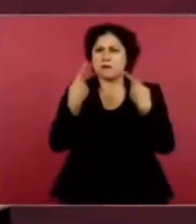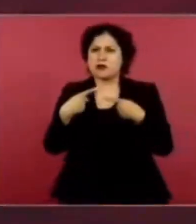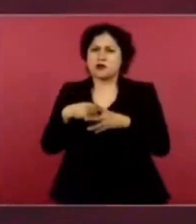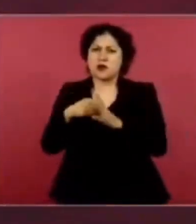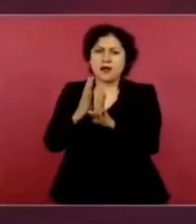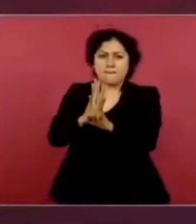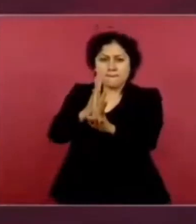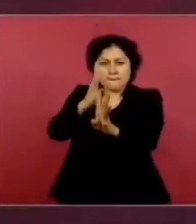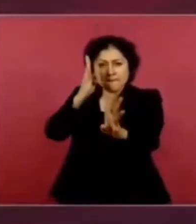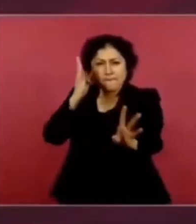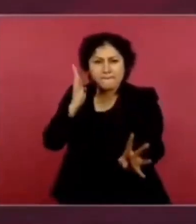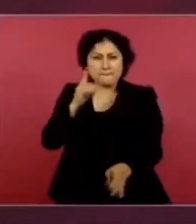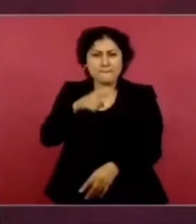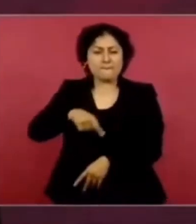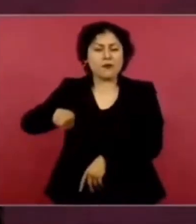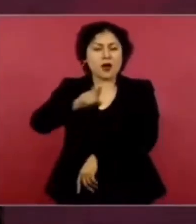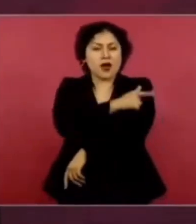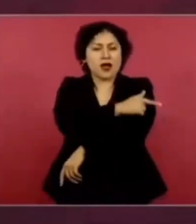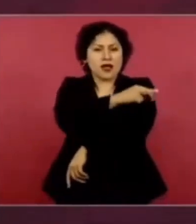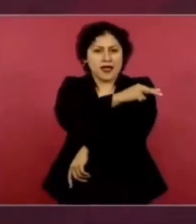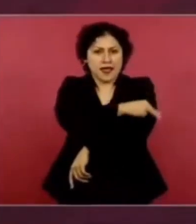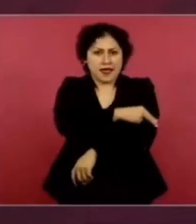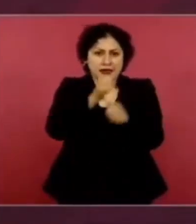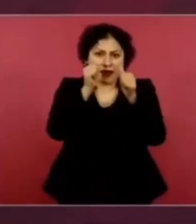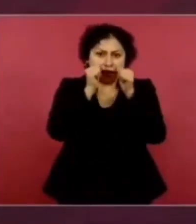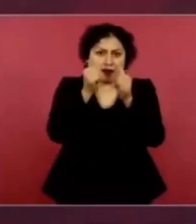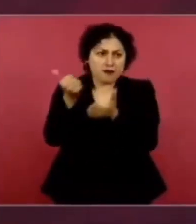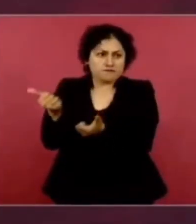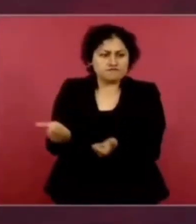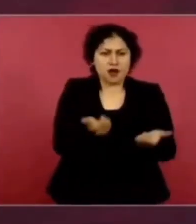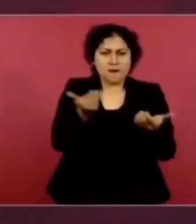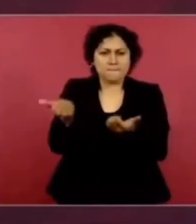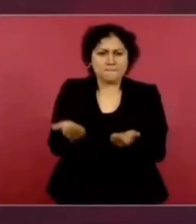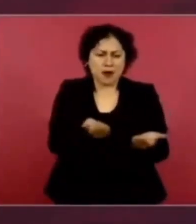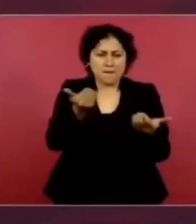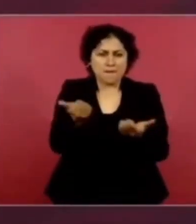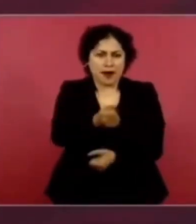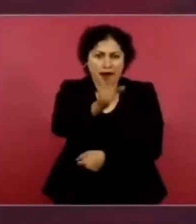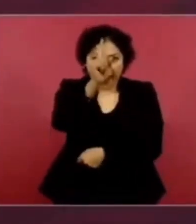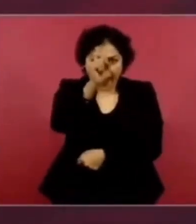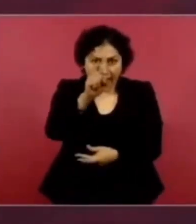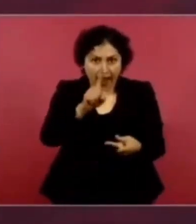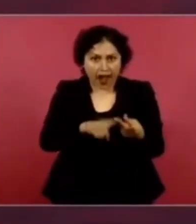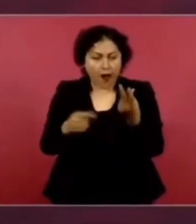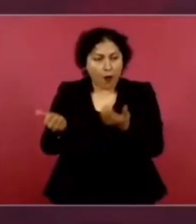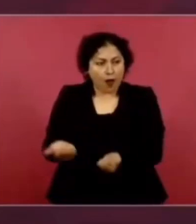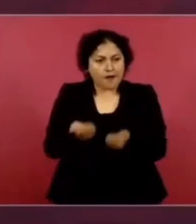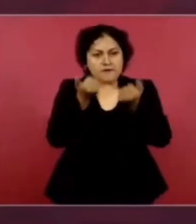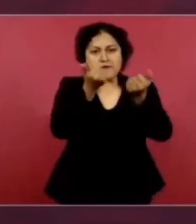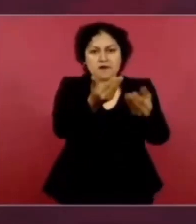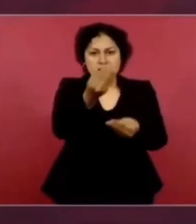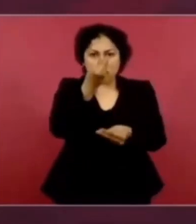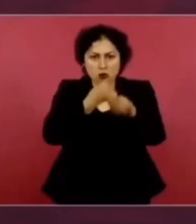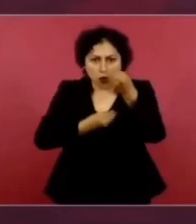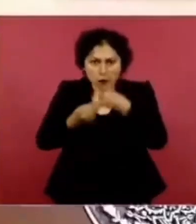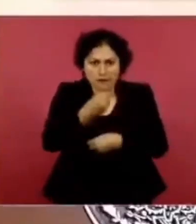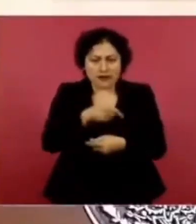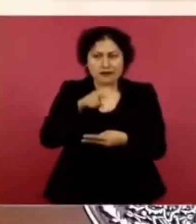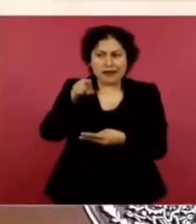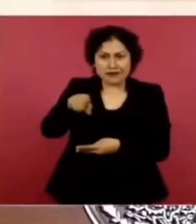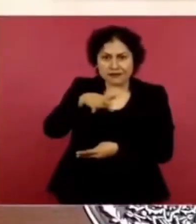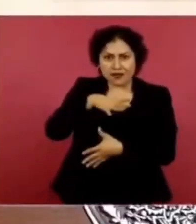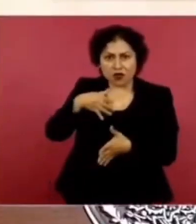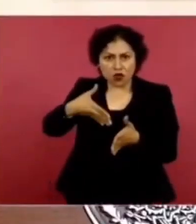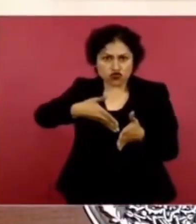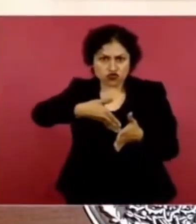recibir agua, para recibir alimentos, están funcionando las cocinas,